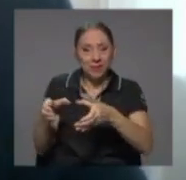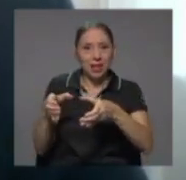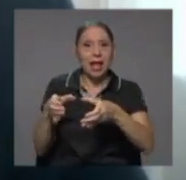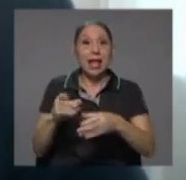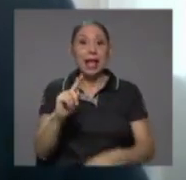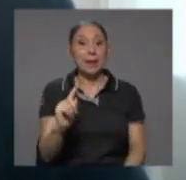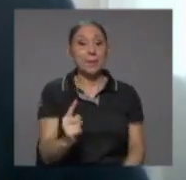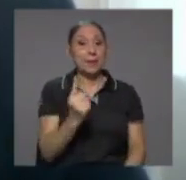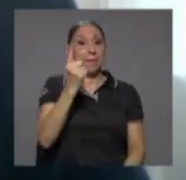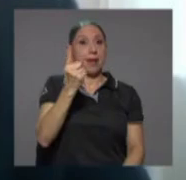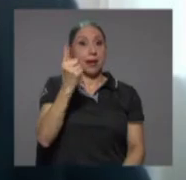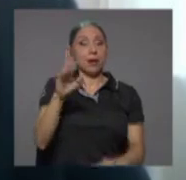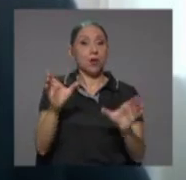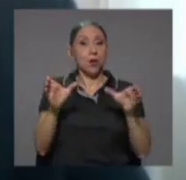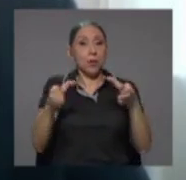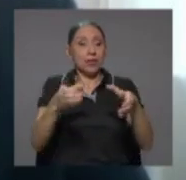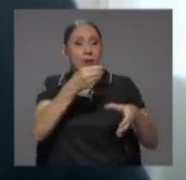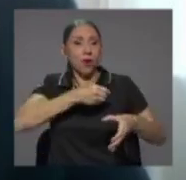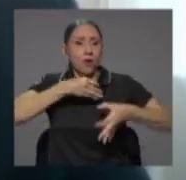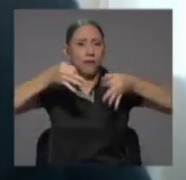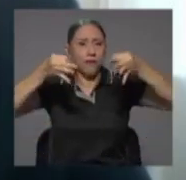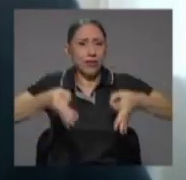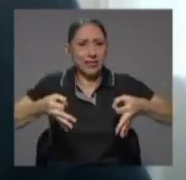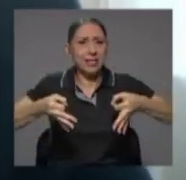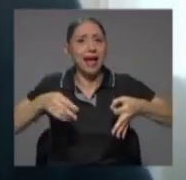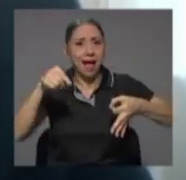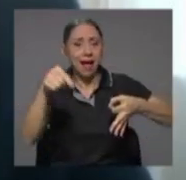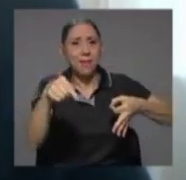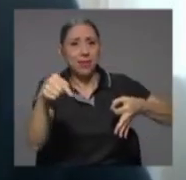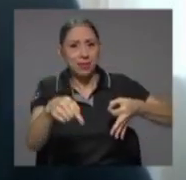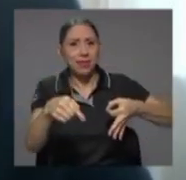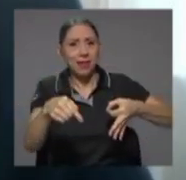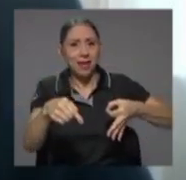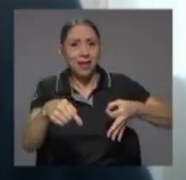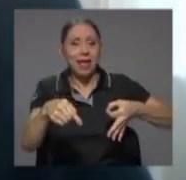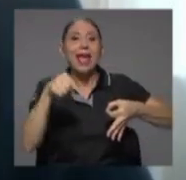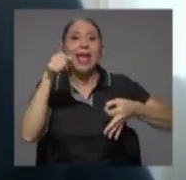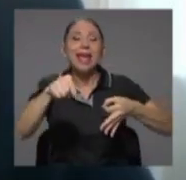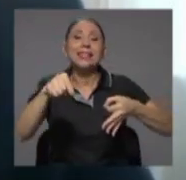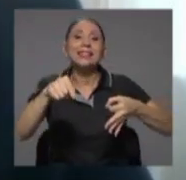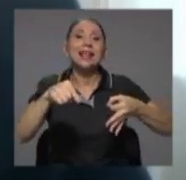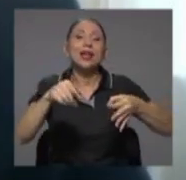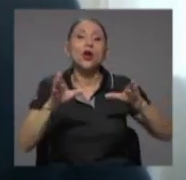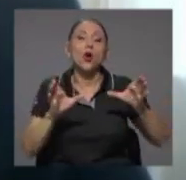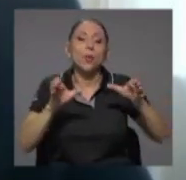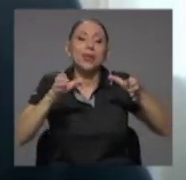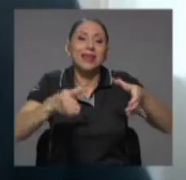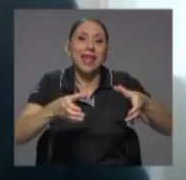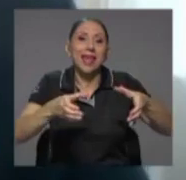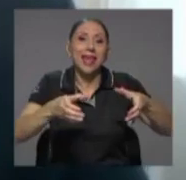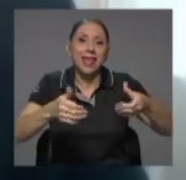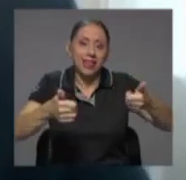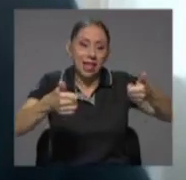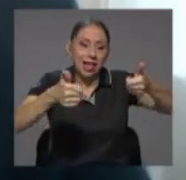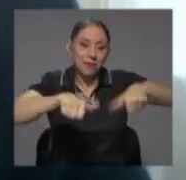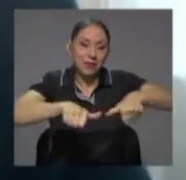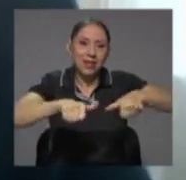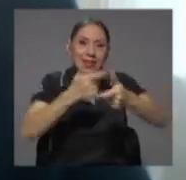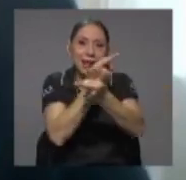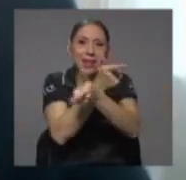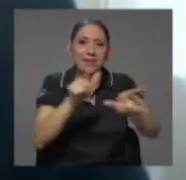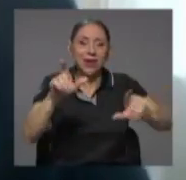el comité de de de los tratados de libro comercio de los apoyos que Costa Rica